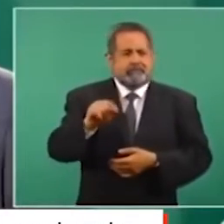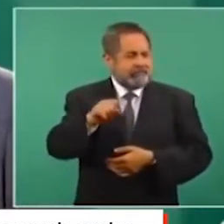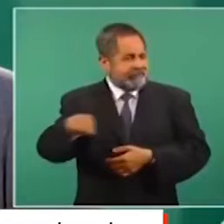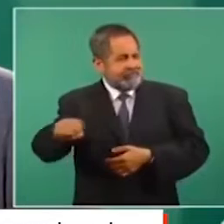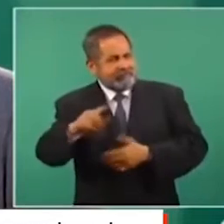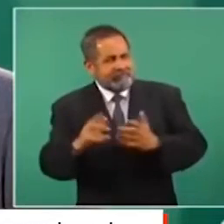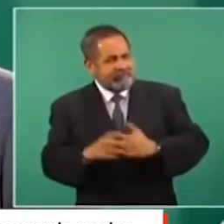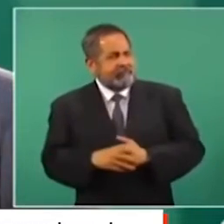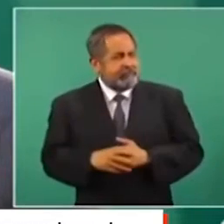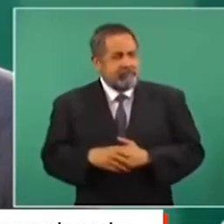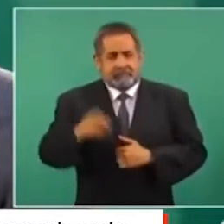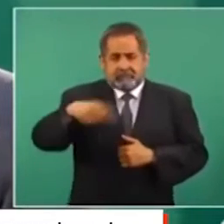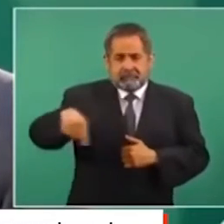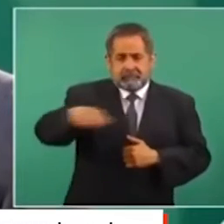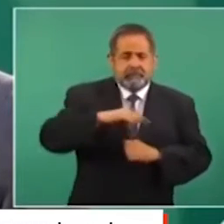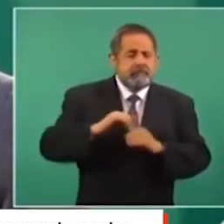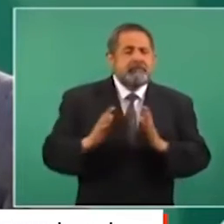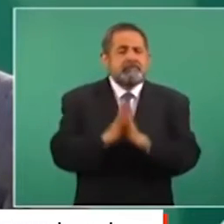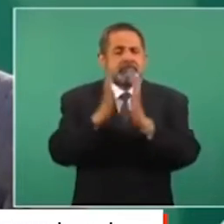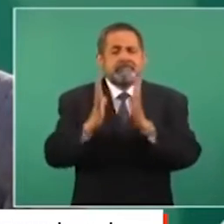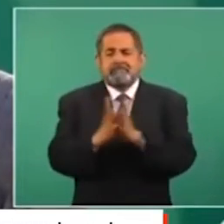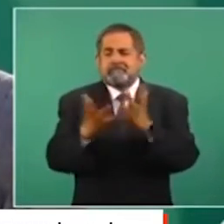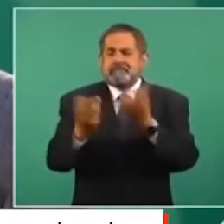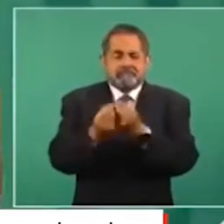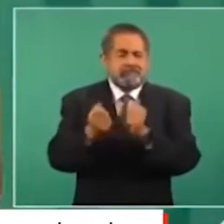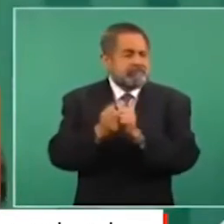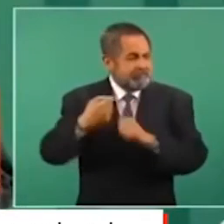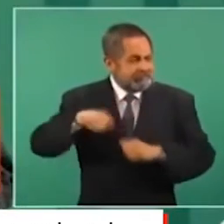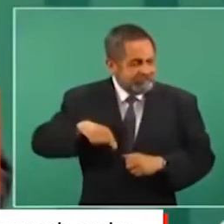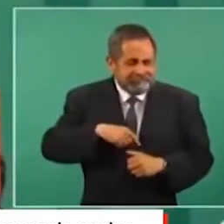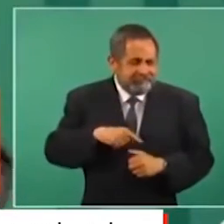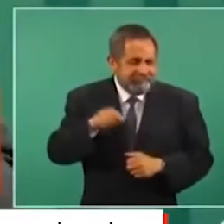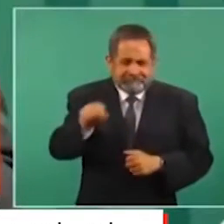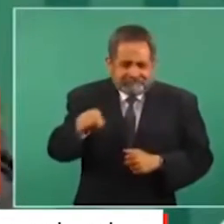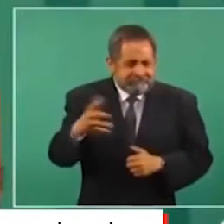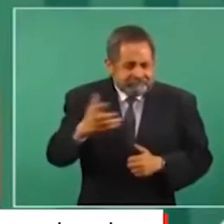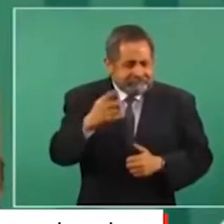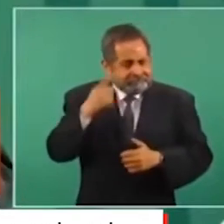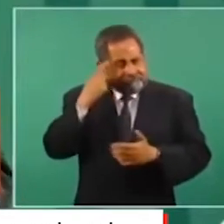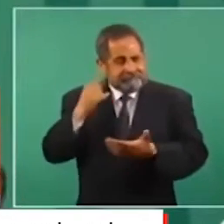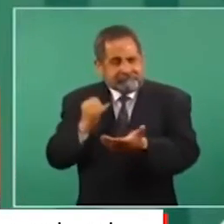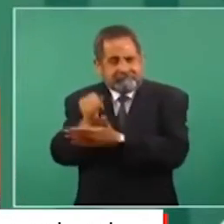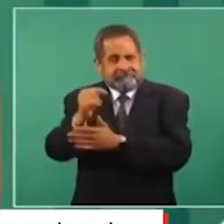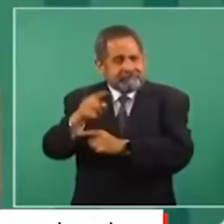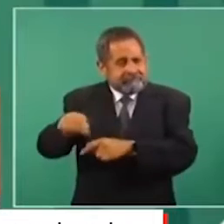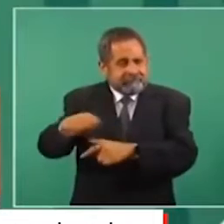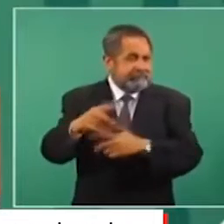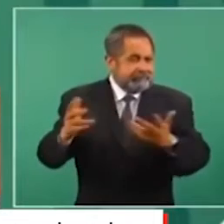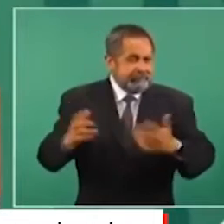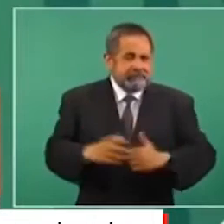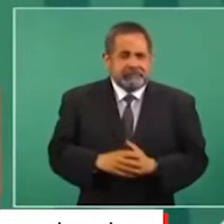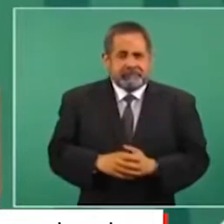los que están participando en todo este proceso.